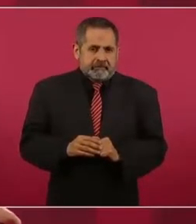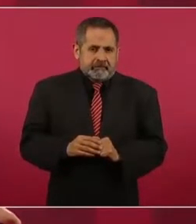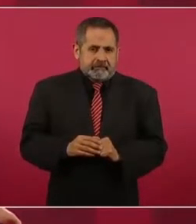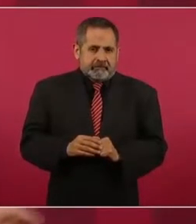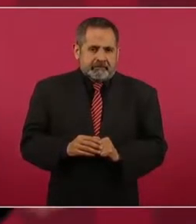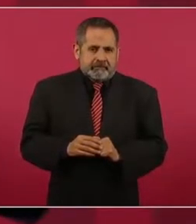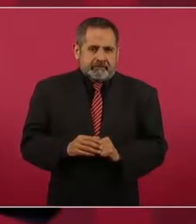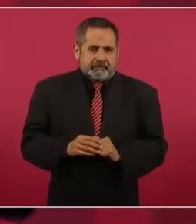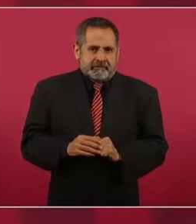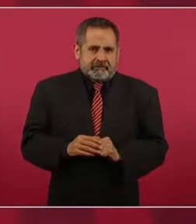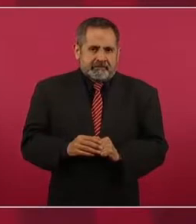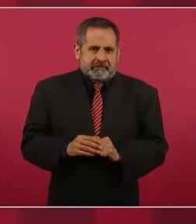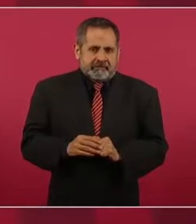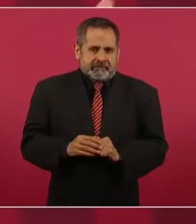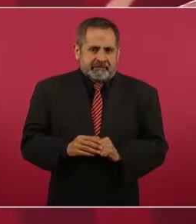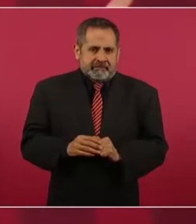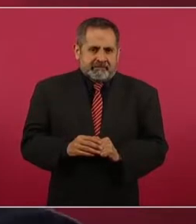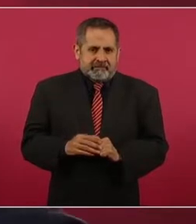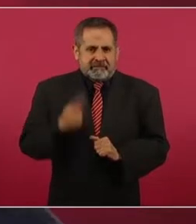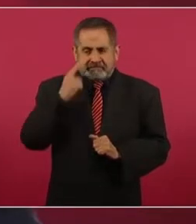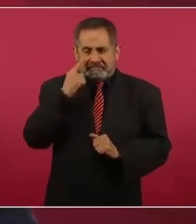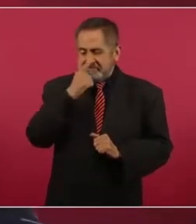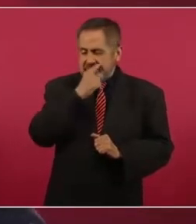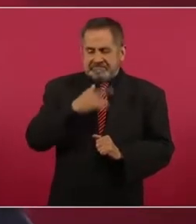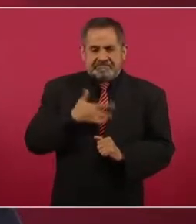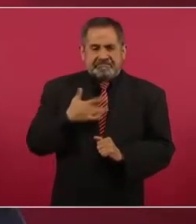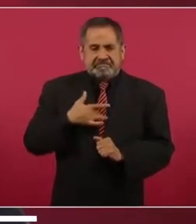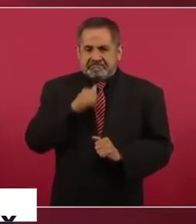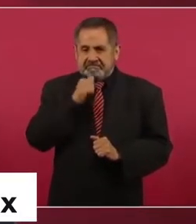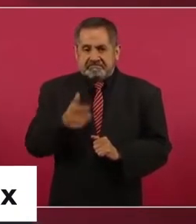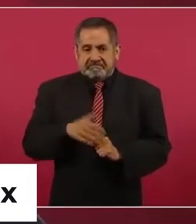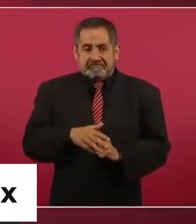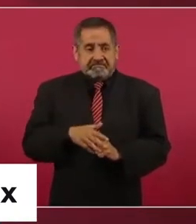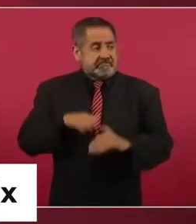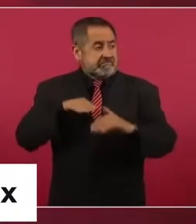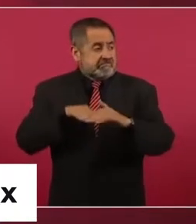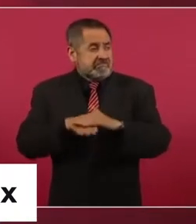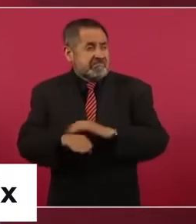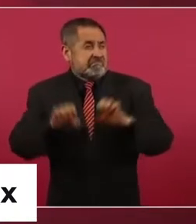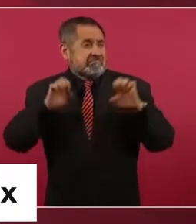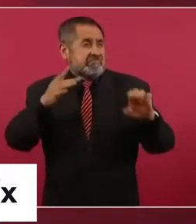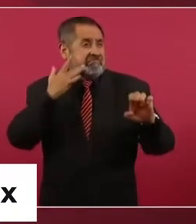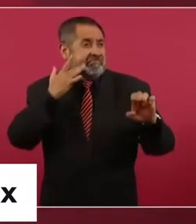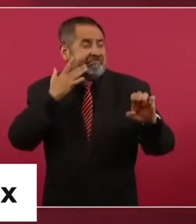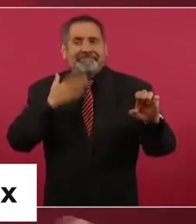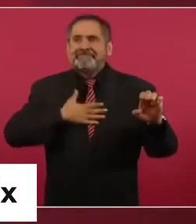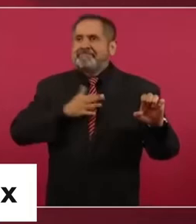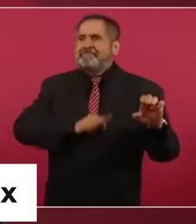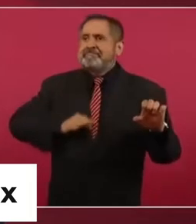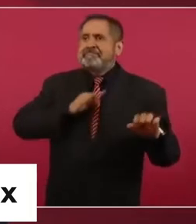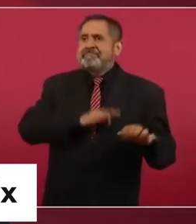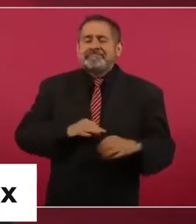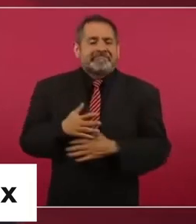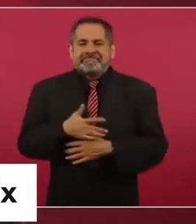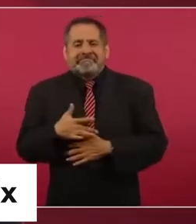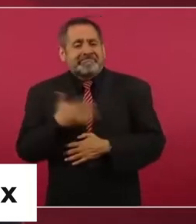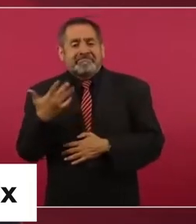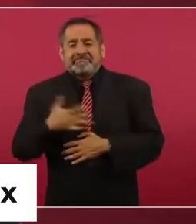me produce felicidad. Al contrario,